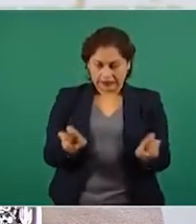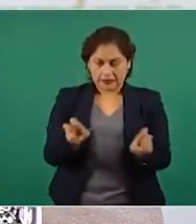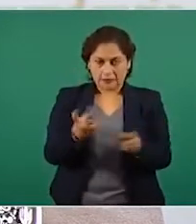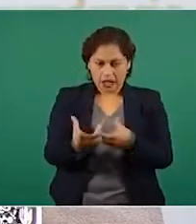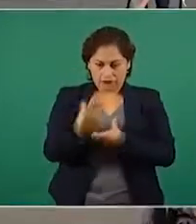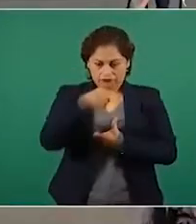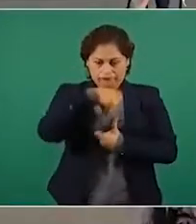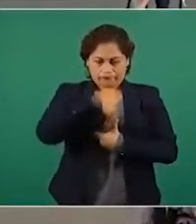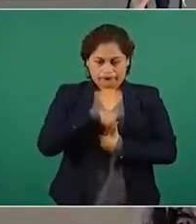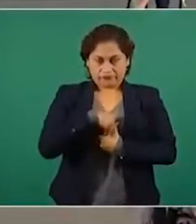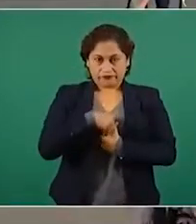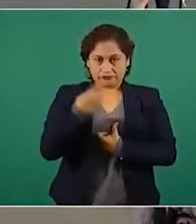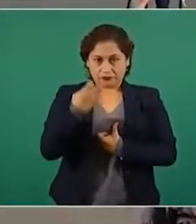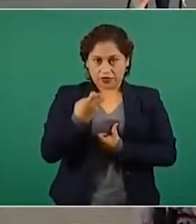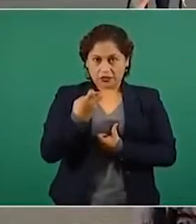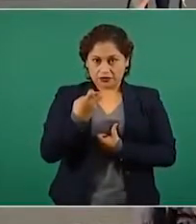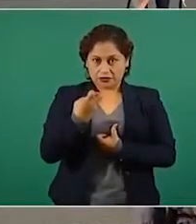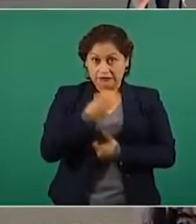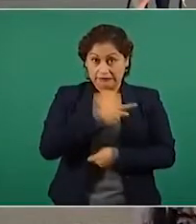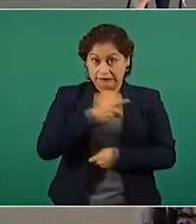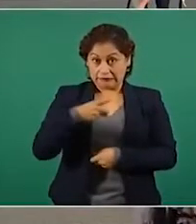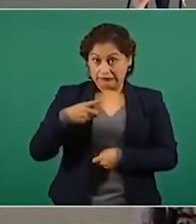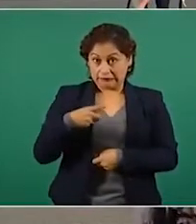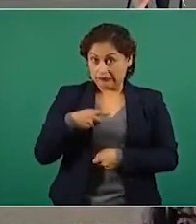solamente.